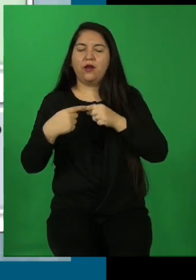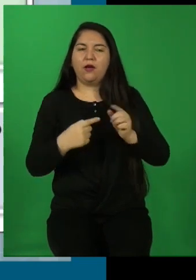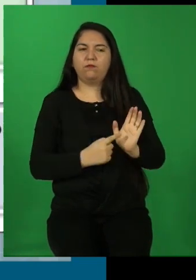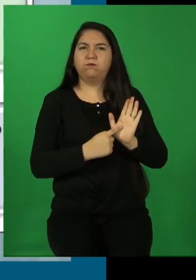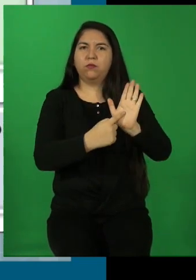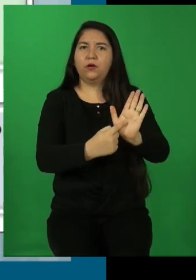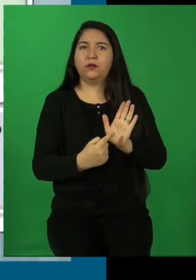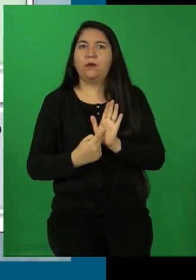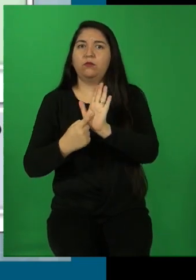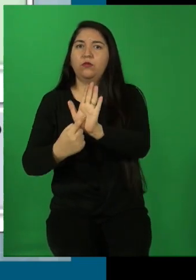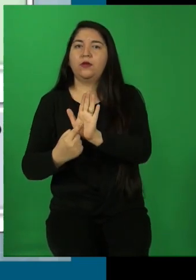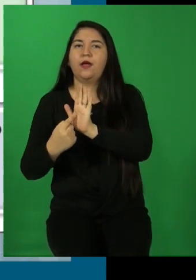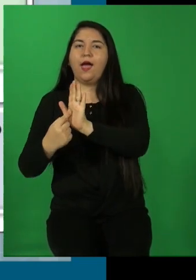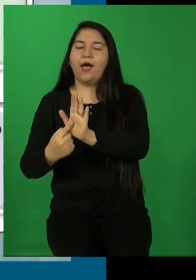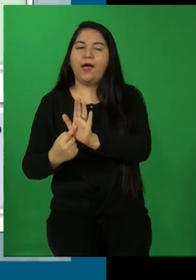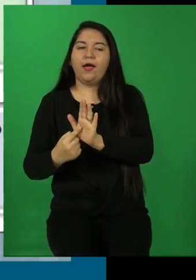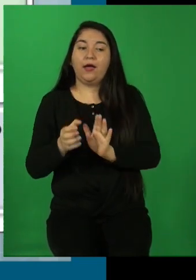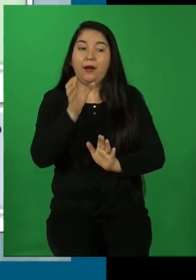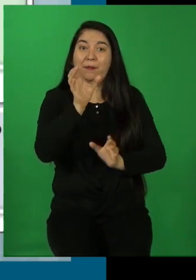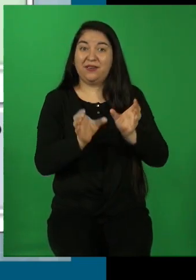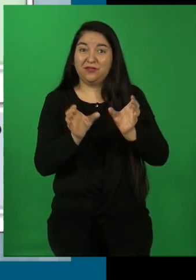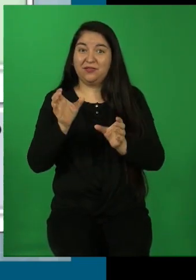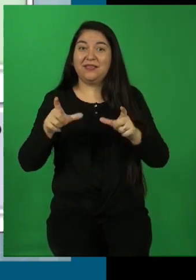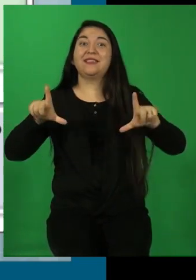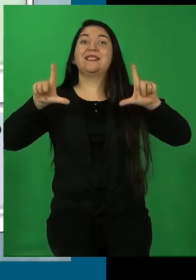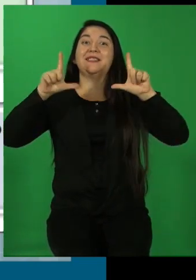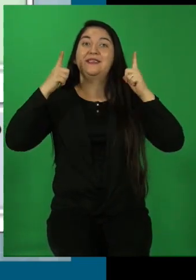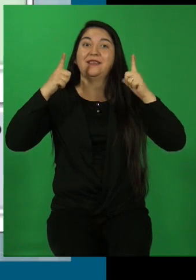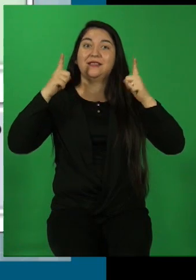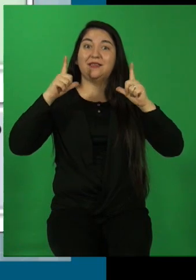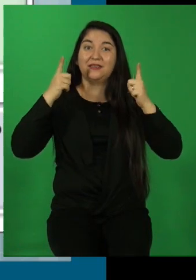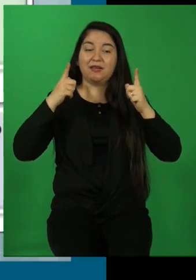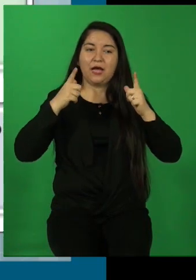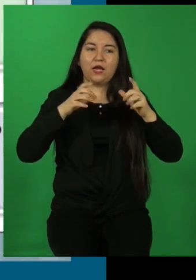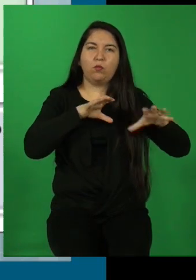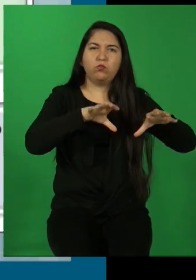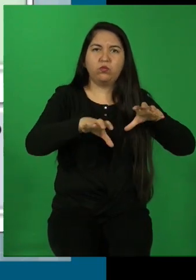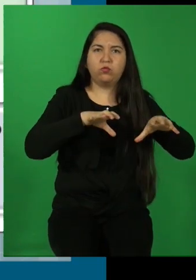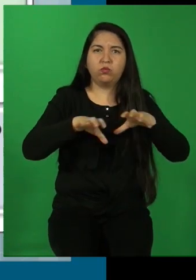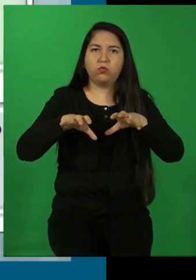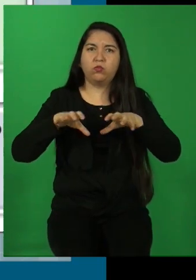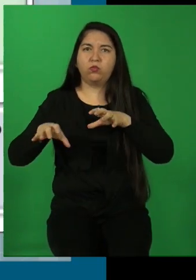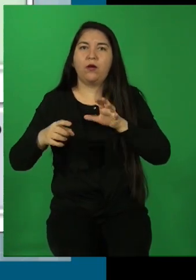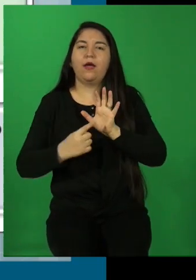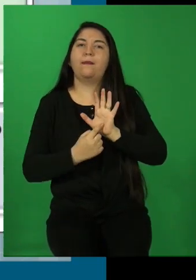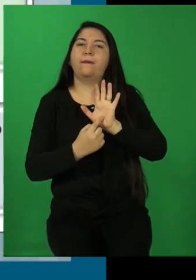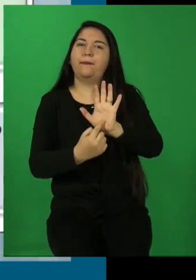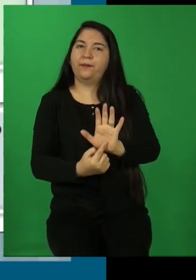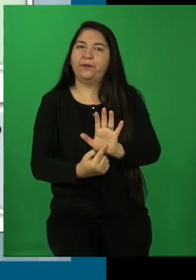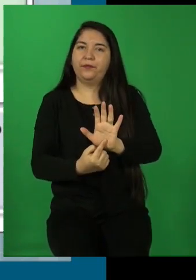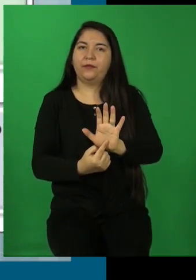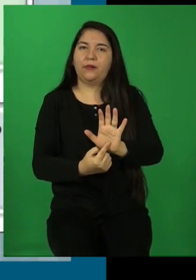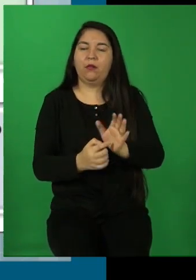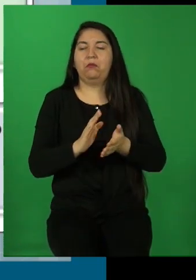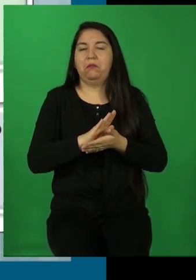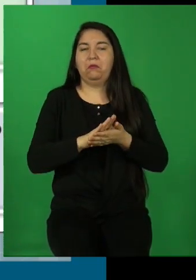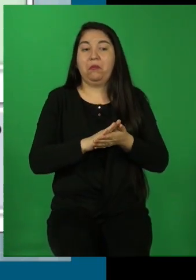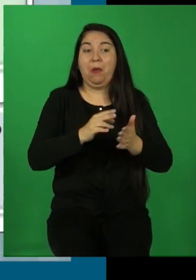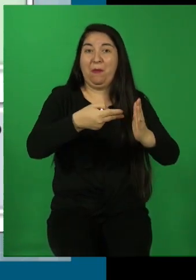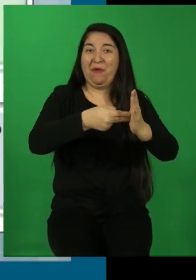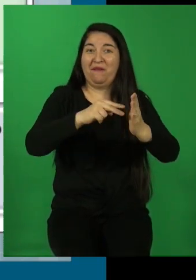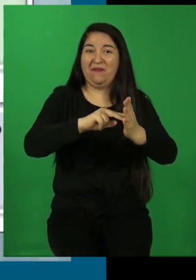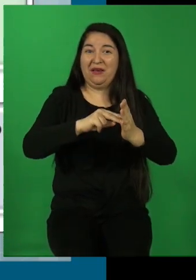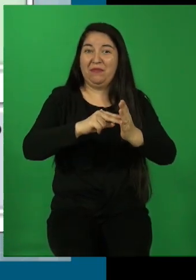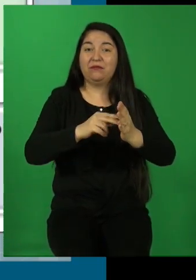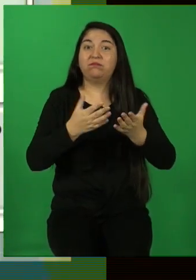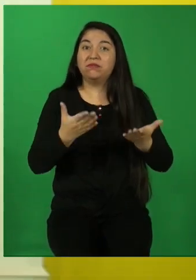historia, es decir, las acciones que realizan los personajes para solucionar los conflictos